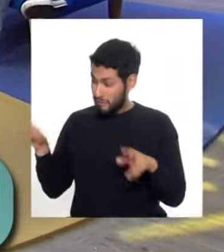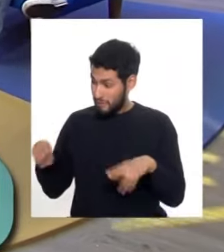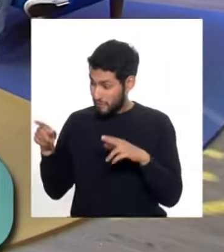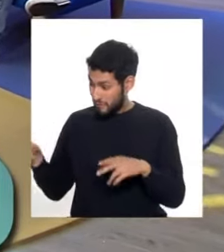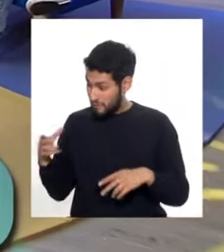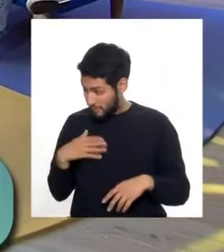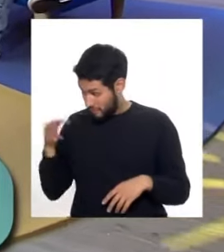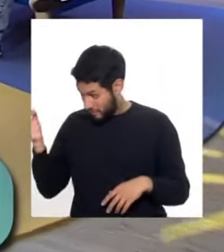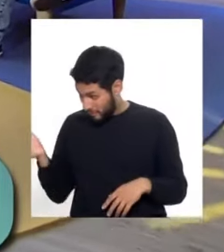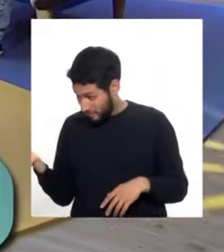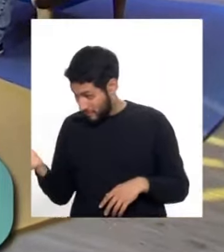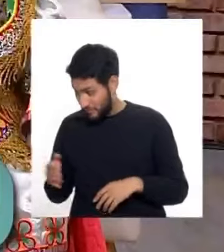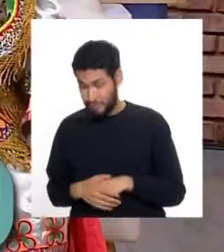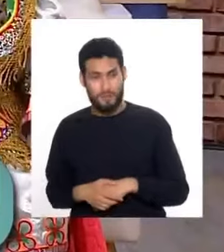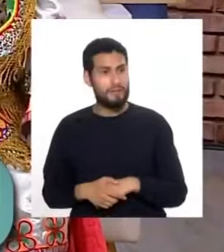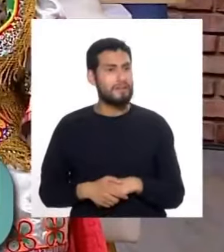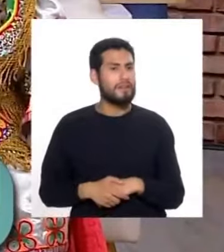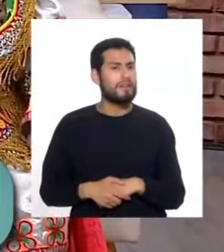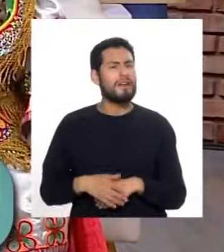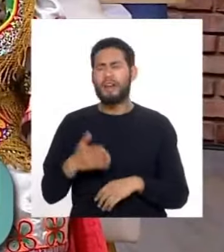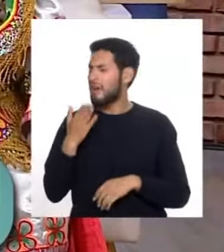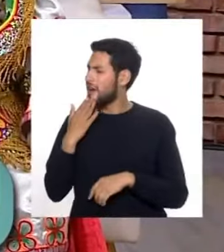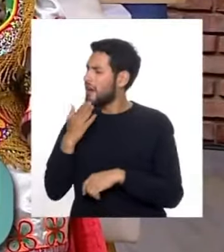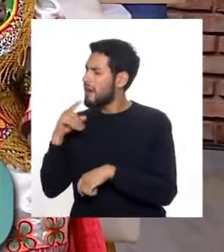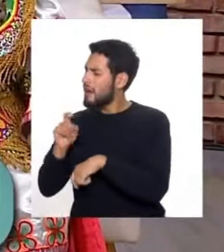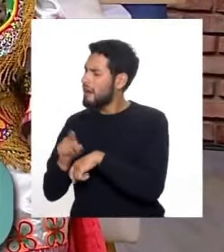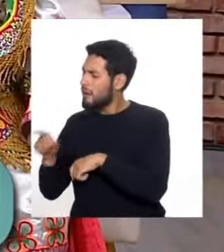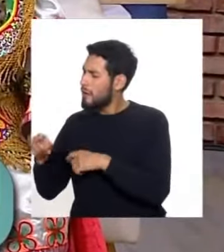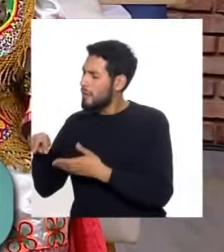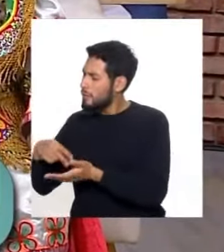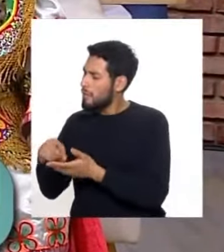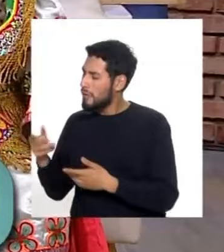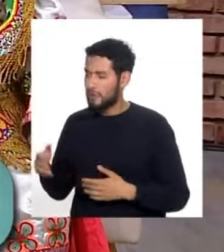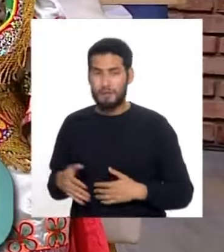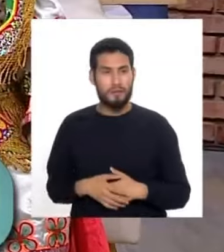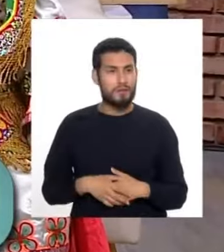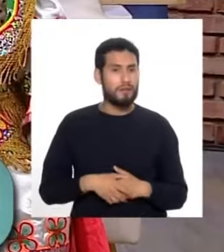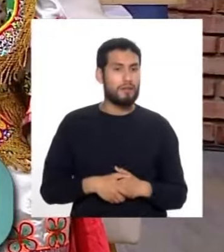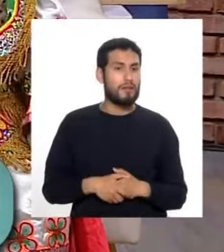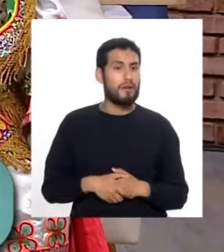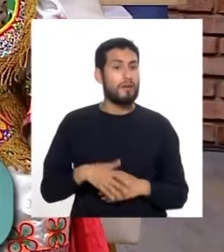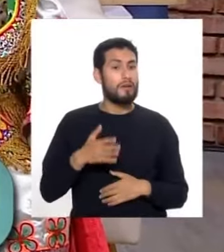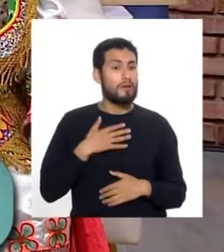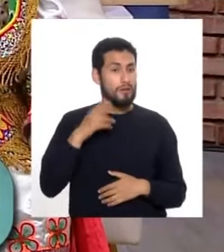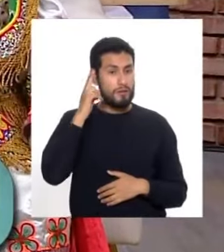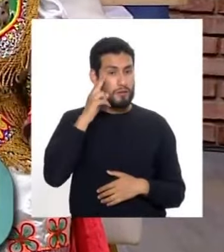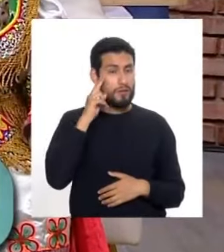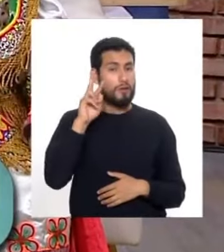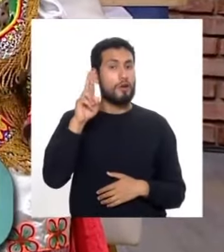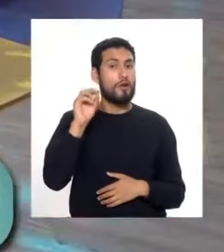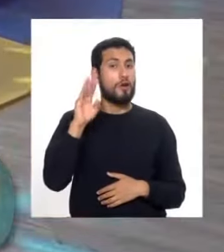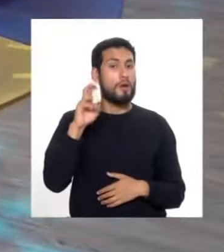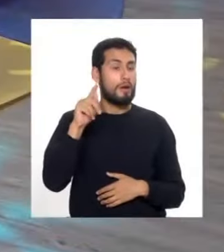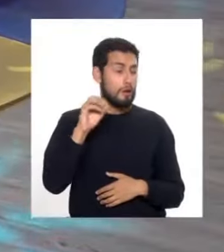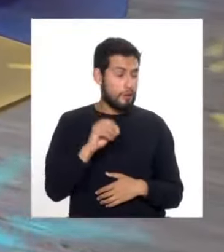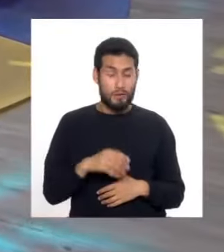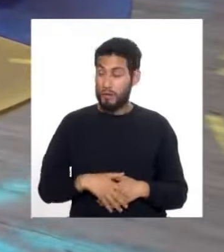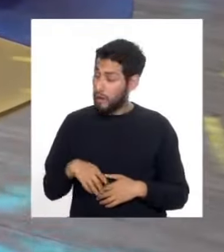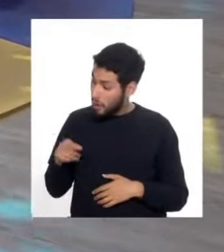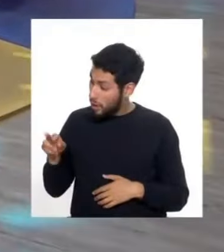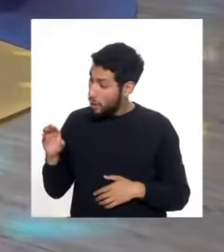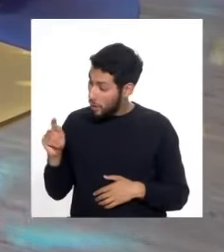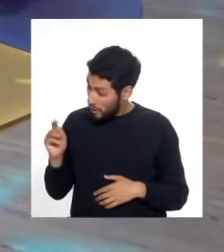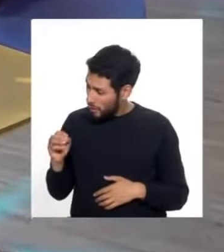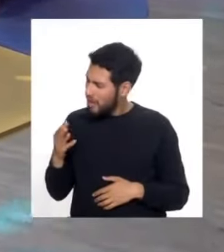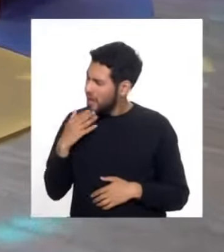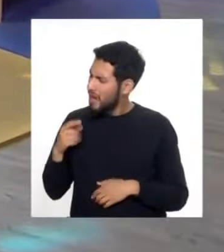de las tijeras, ¿cierto? ¿Quién te enseñó así los primeros pasos? Mi profesor Roberto. Tu profesor Roberto. ¿Y